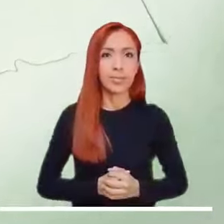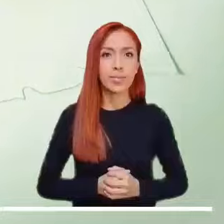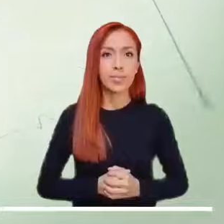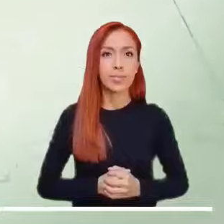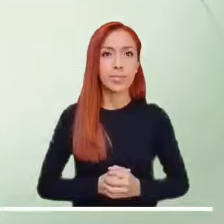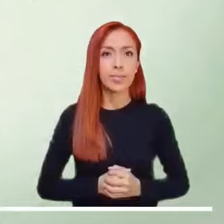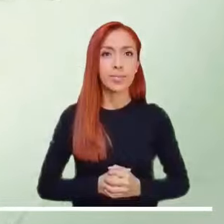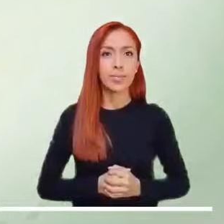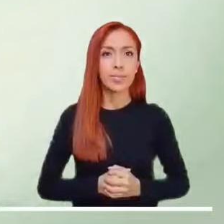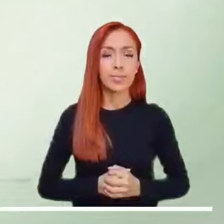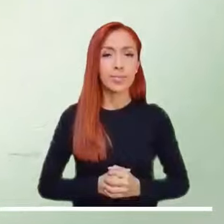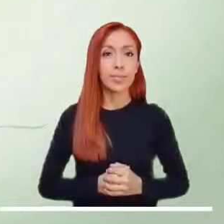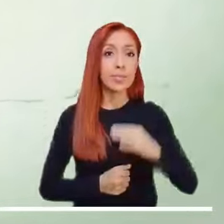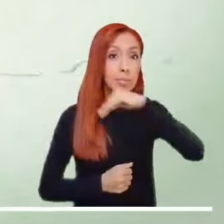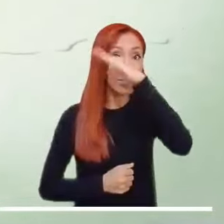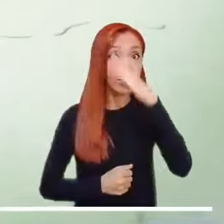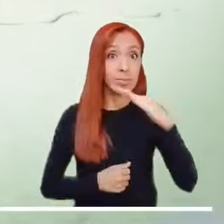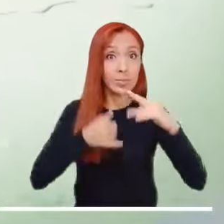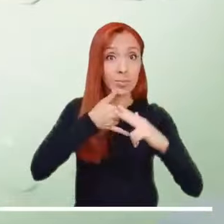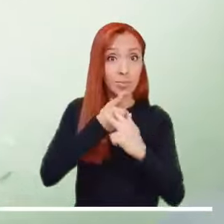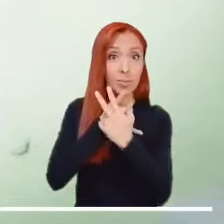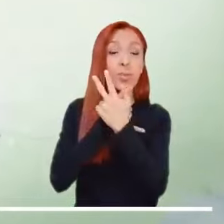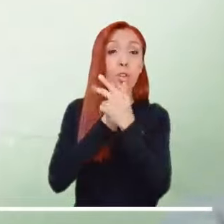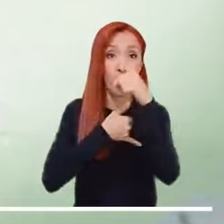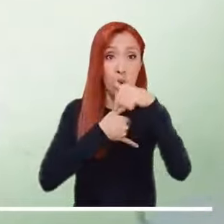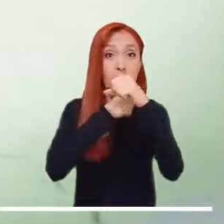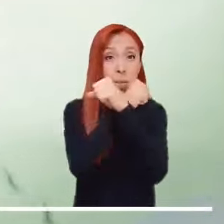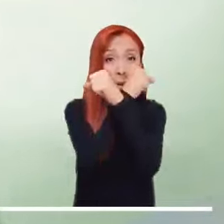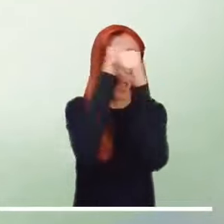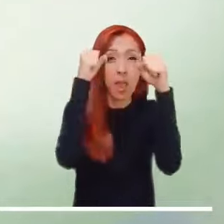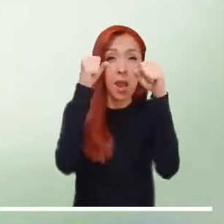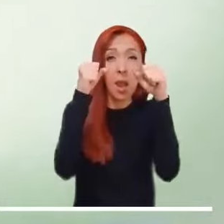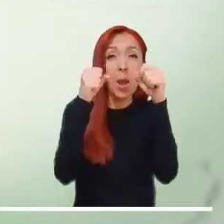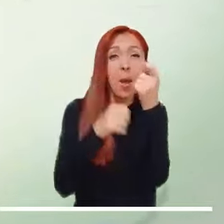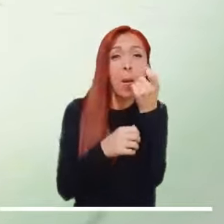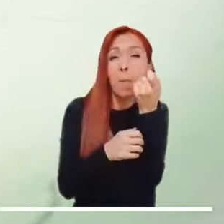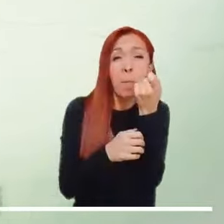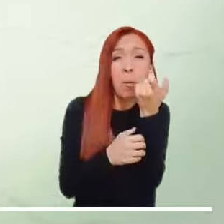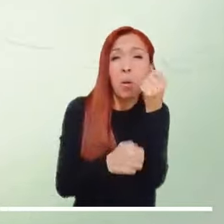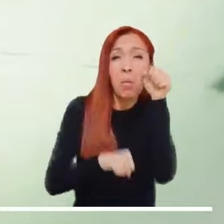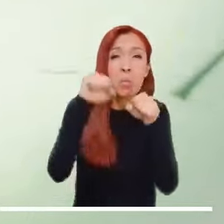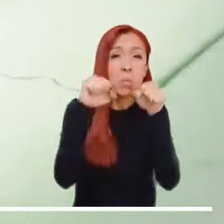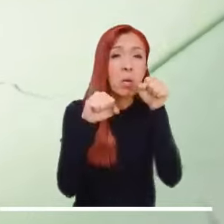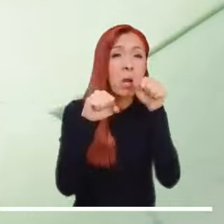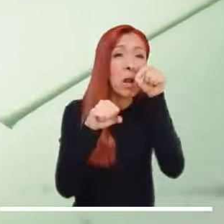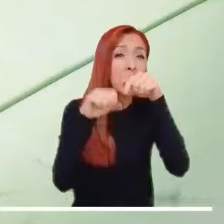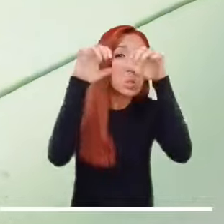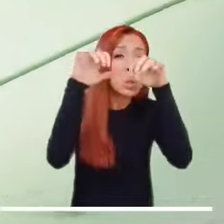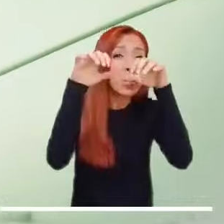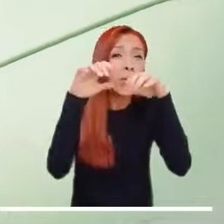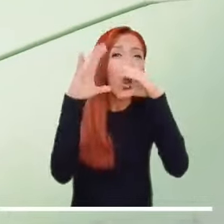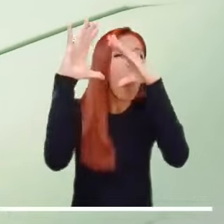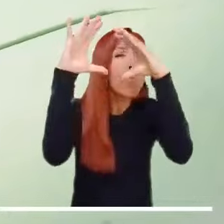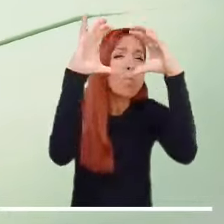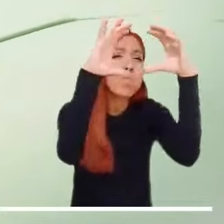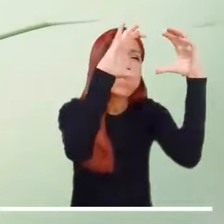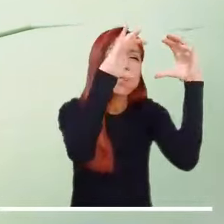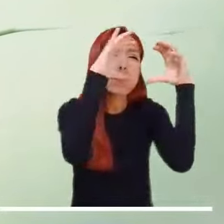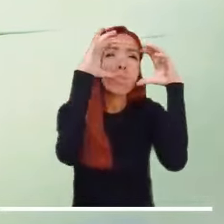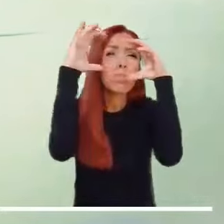Las montañas andinas recibirán la mañana con poca posibilidad de lluvias y cielo parcialmente cubierto.